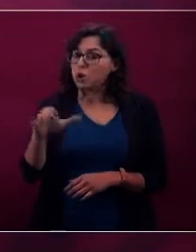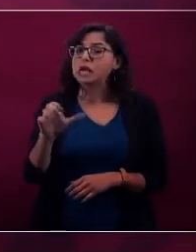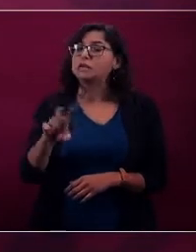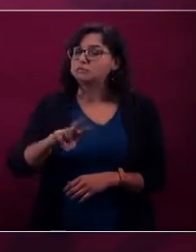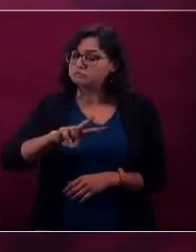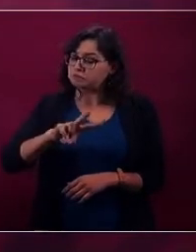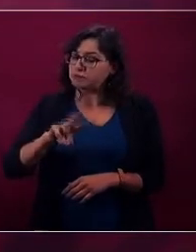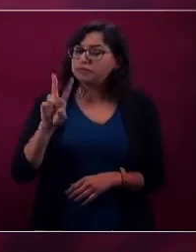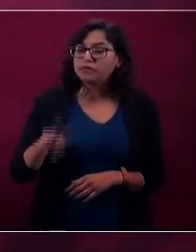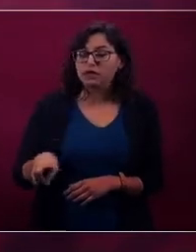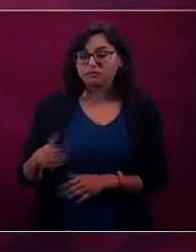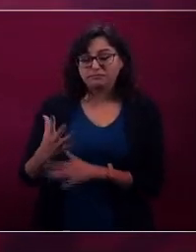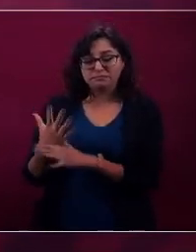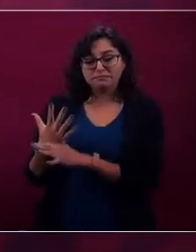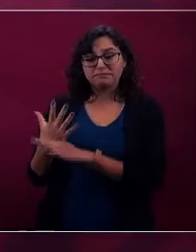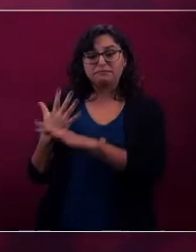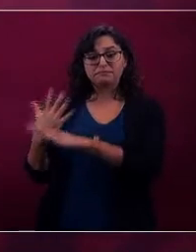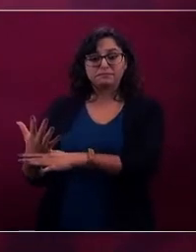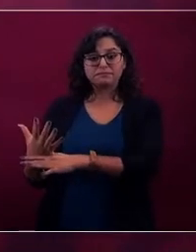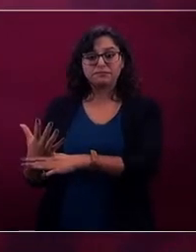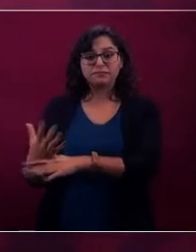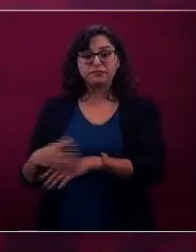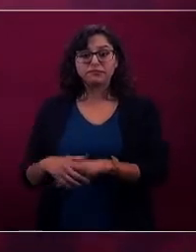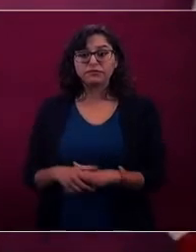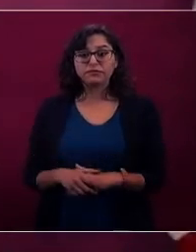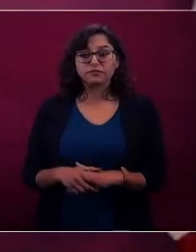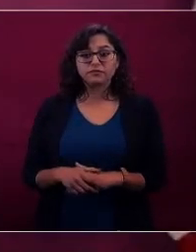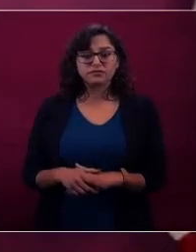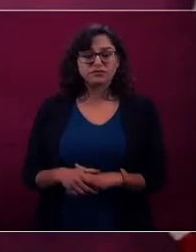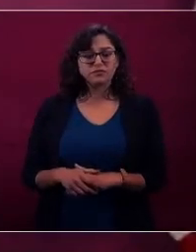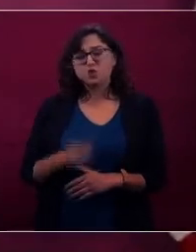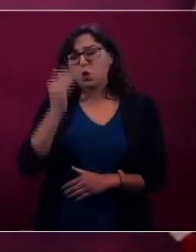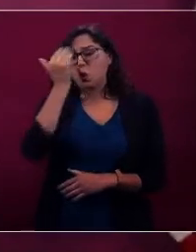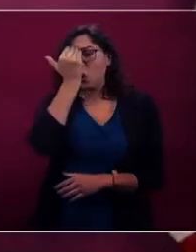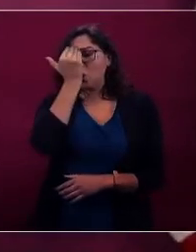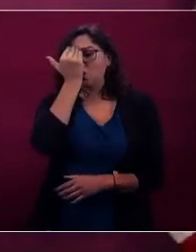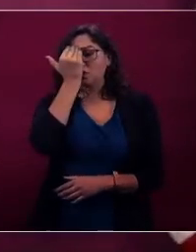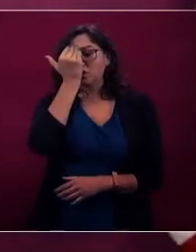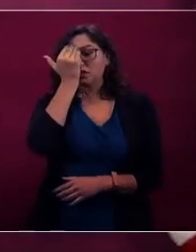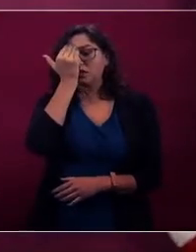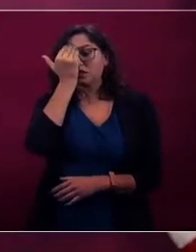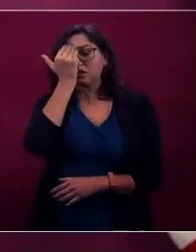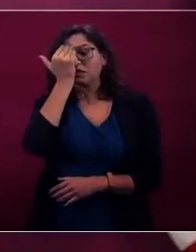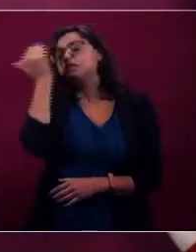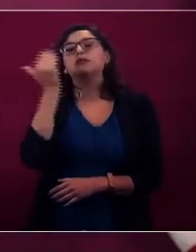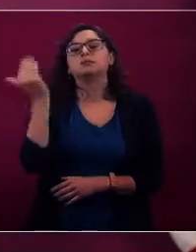muy descarnado. O sea,